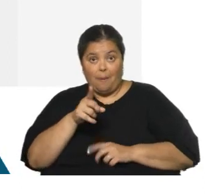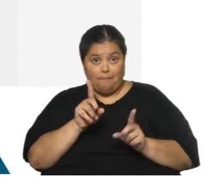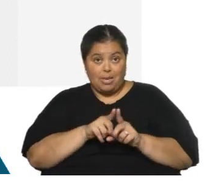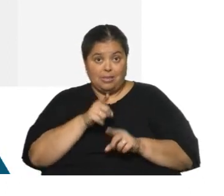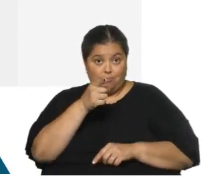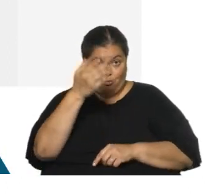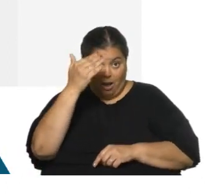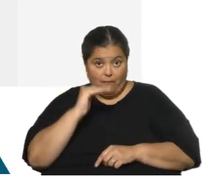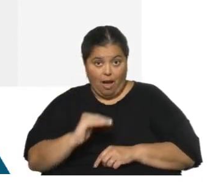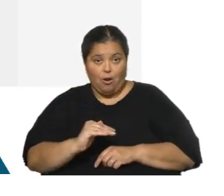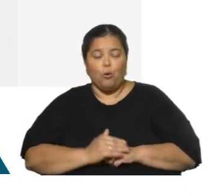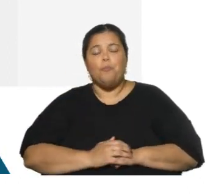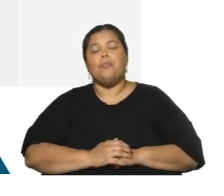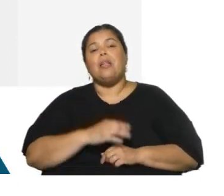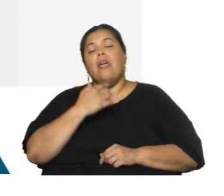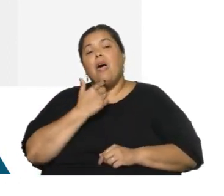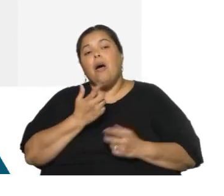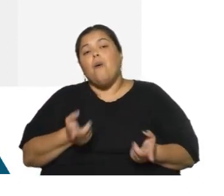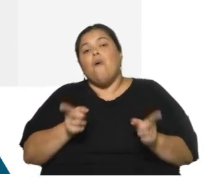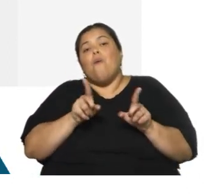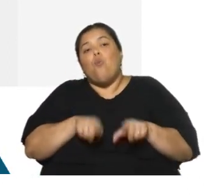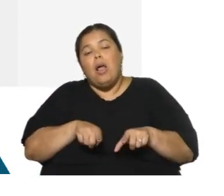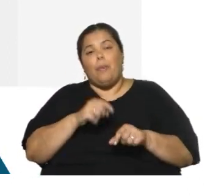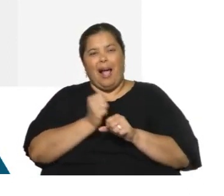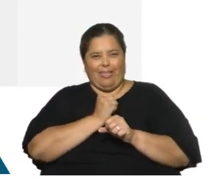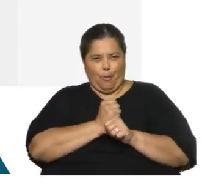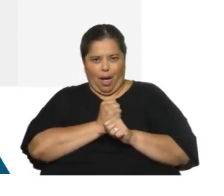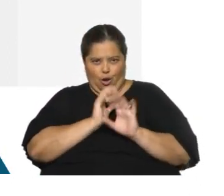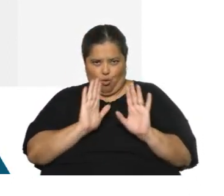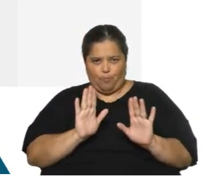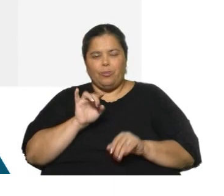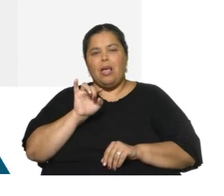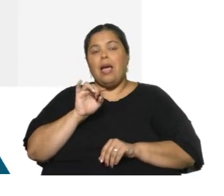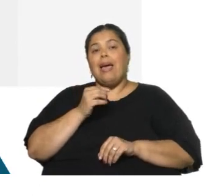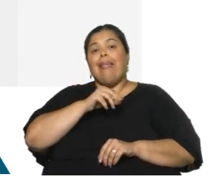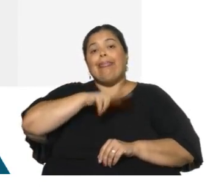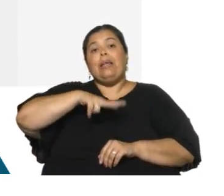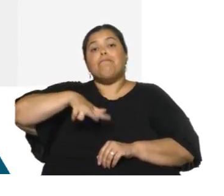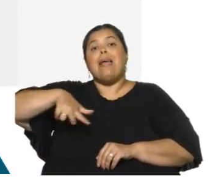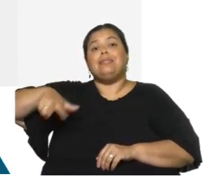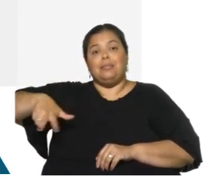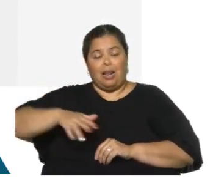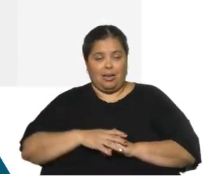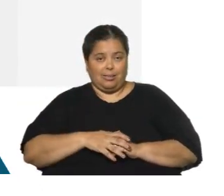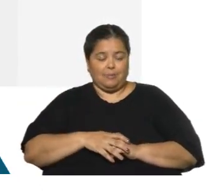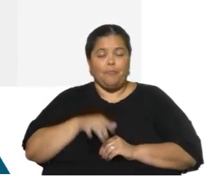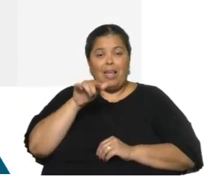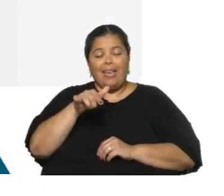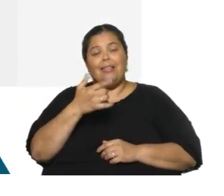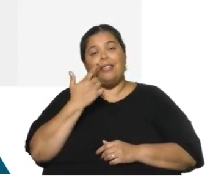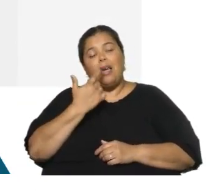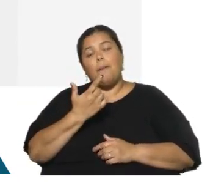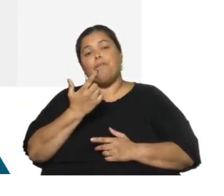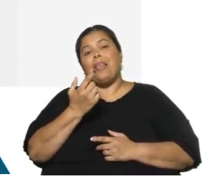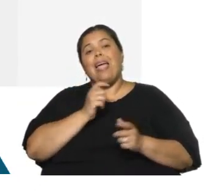ahora la podemos ver y es volver al empleo, ¿verdad? Por trimestres. La visión que surge de la encuesta industrial del empleo en el